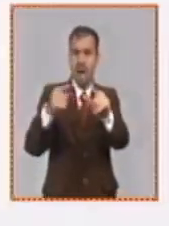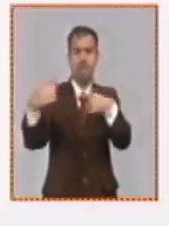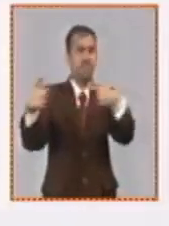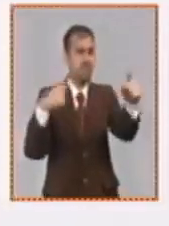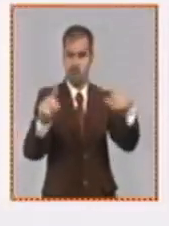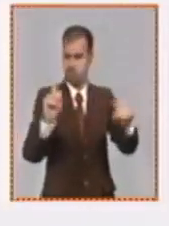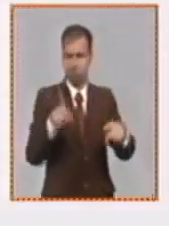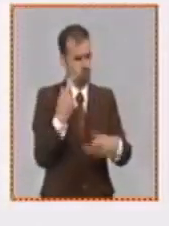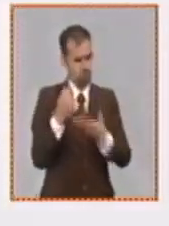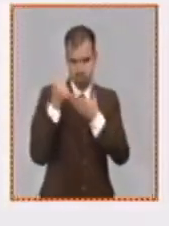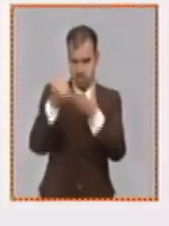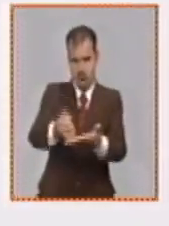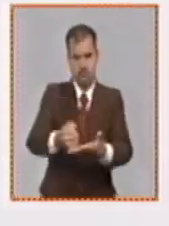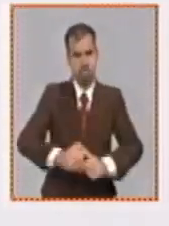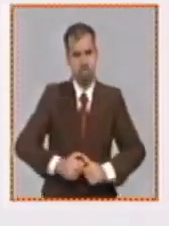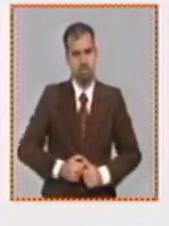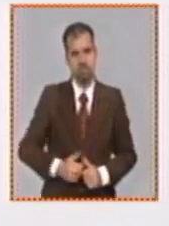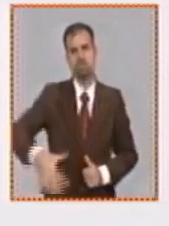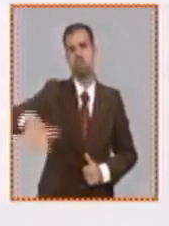desamparado